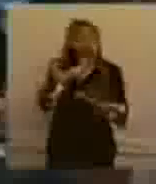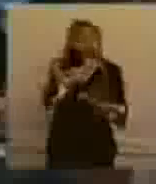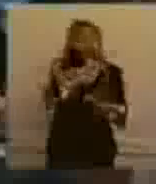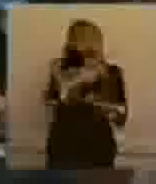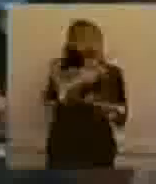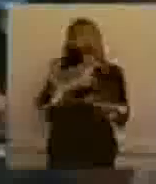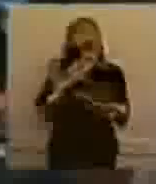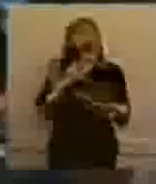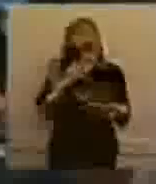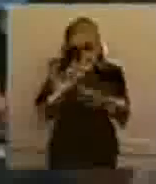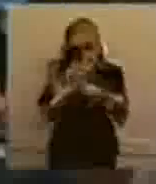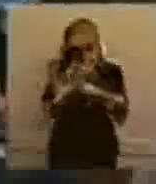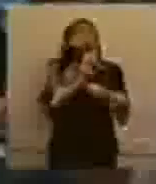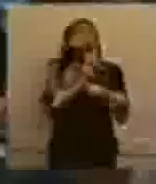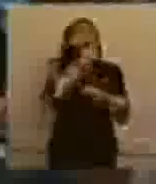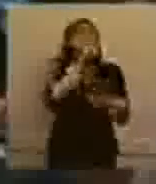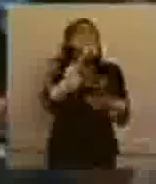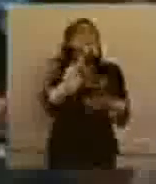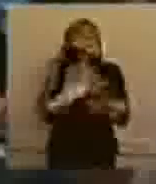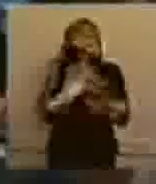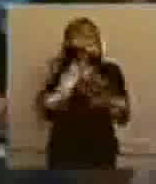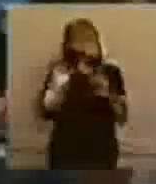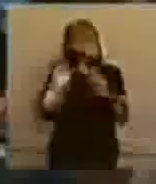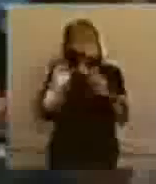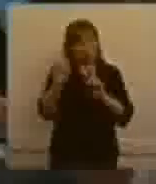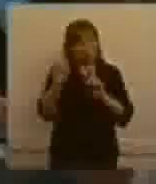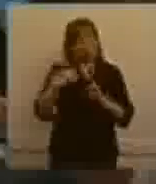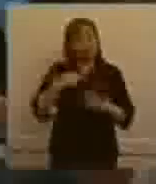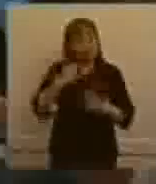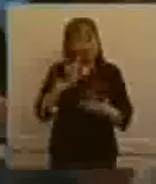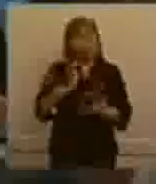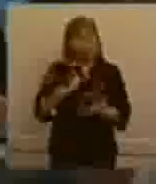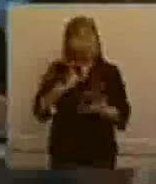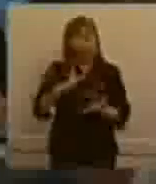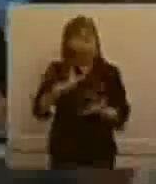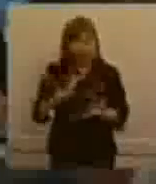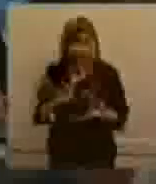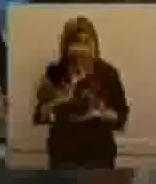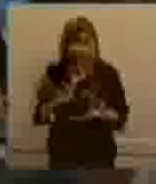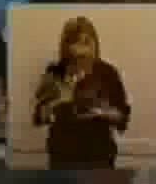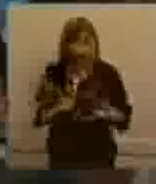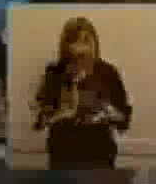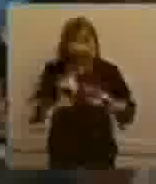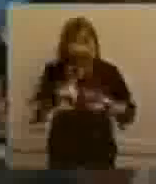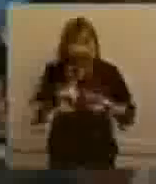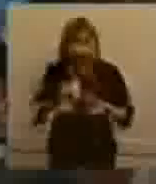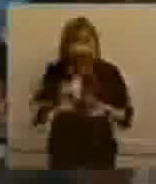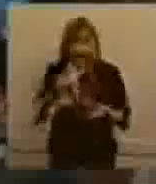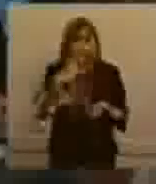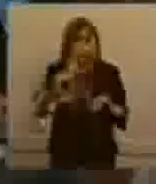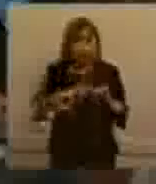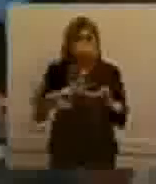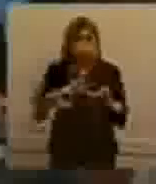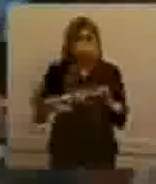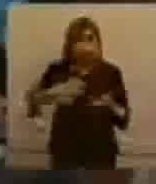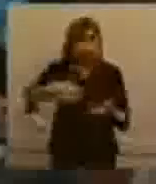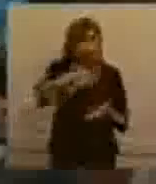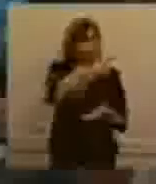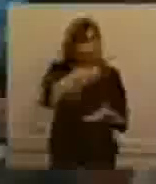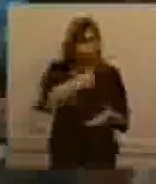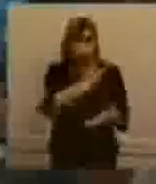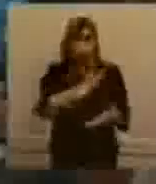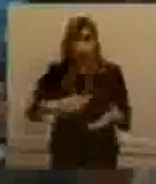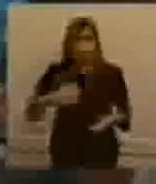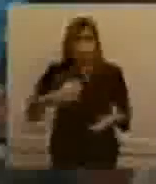se despida gente. Esto es clave porque hay un esfuerzo fiscal muy grande, un esfuerzo del Tesoro Nacional